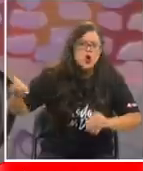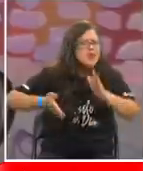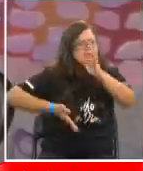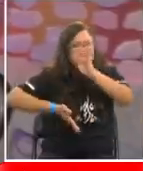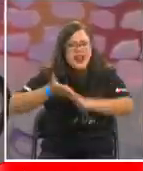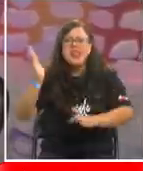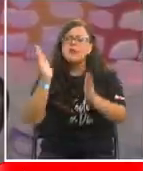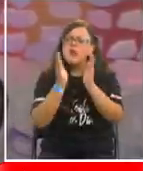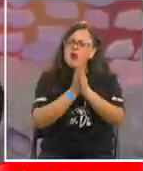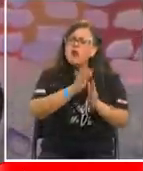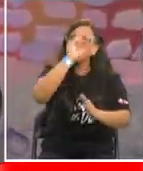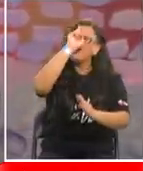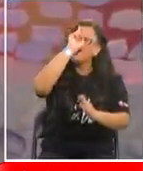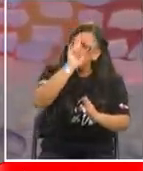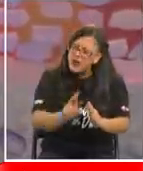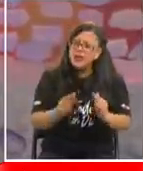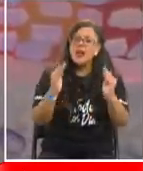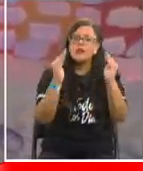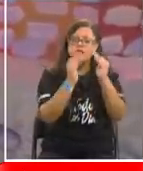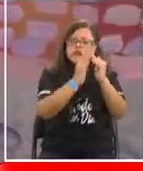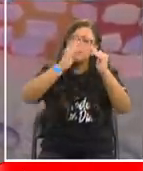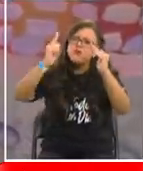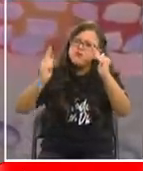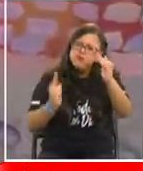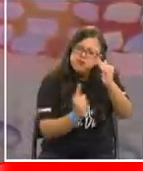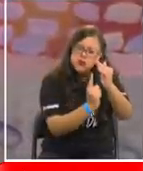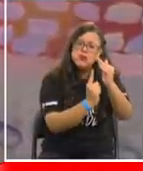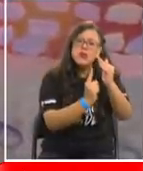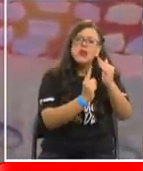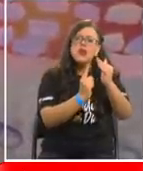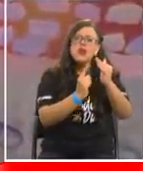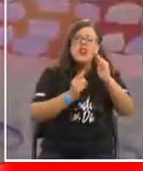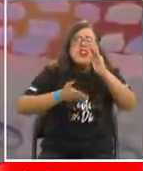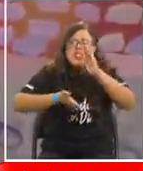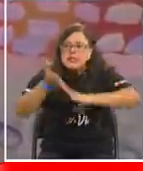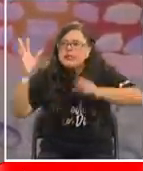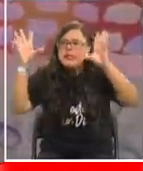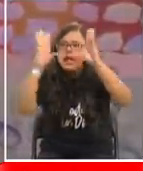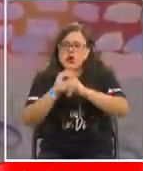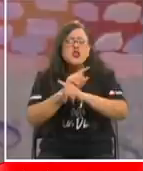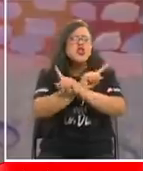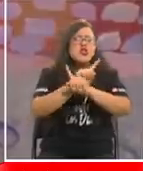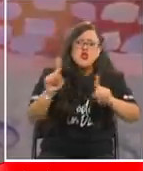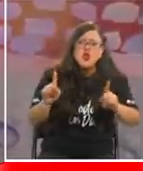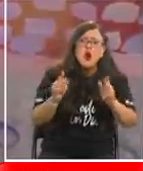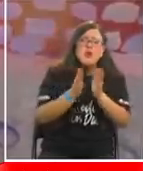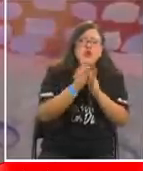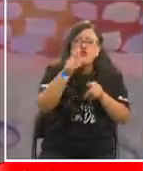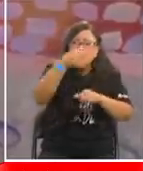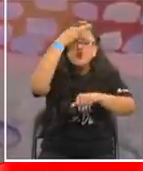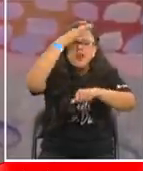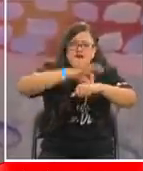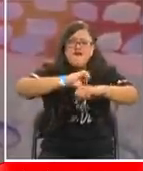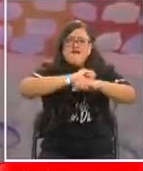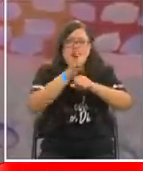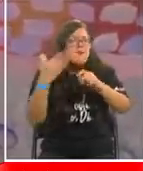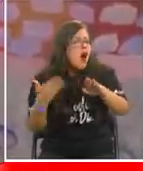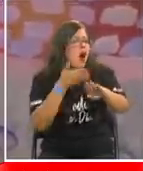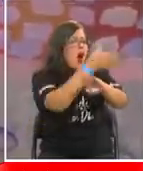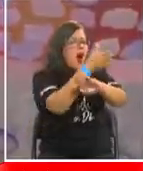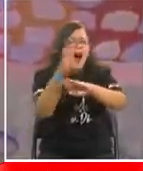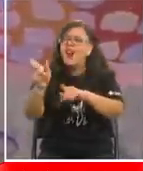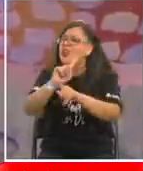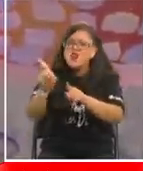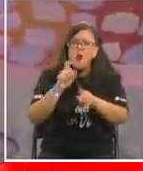respeta la cuarentena no hagas locuras en la noche no vayas infectado a un lugar porque vas a infectar a